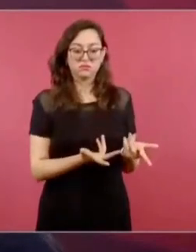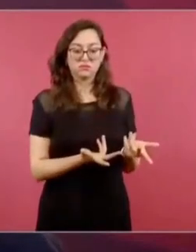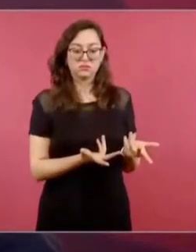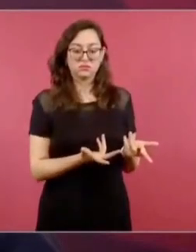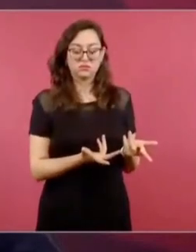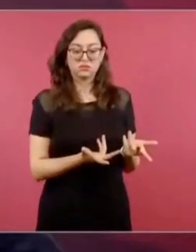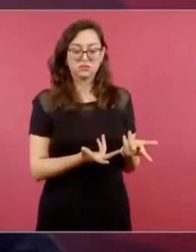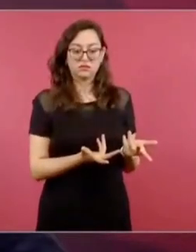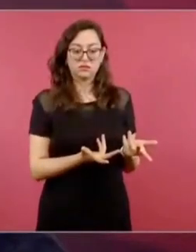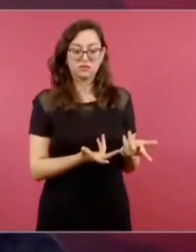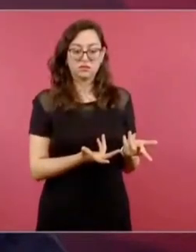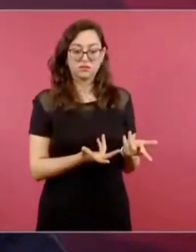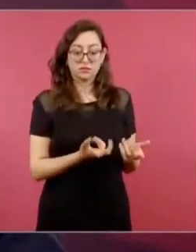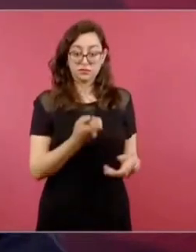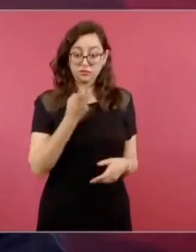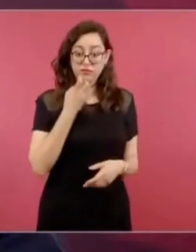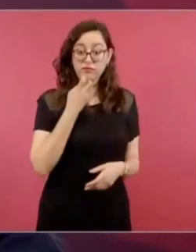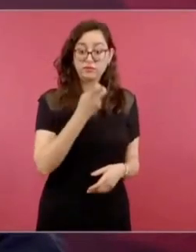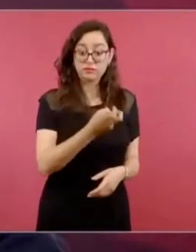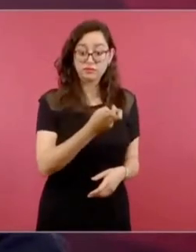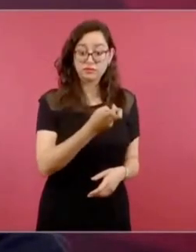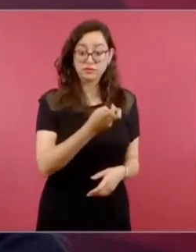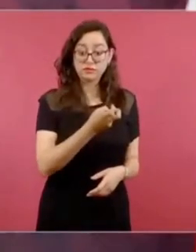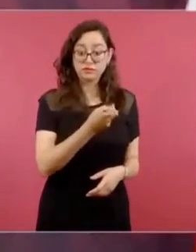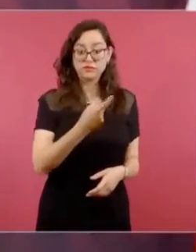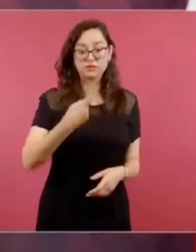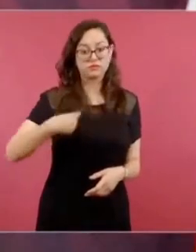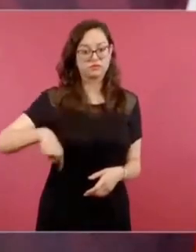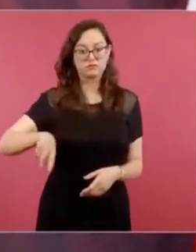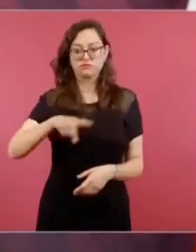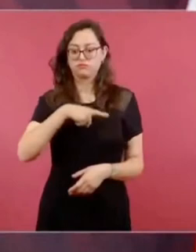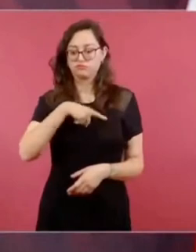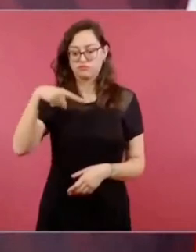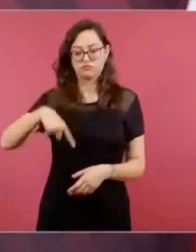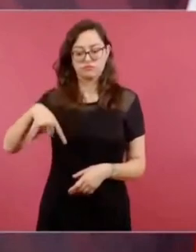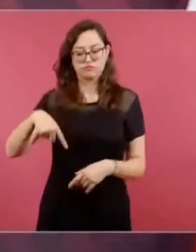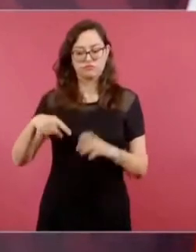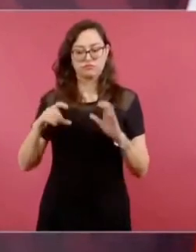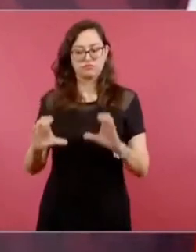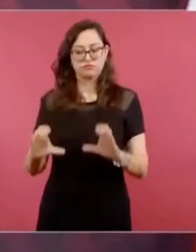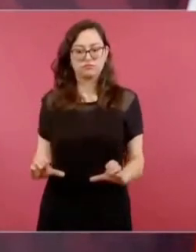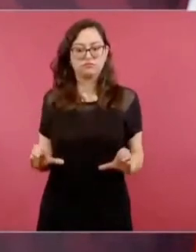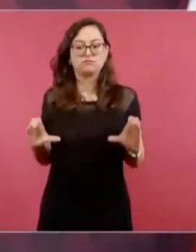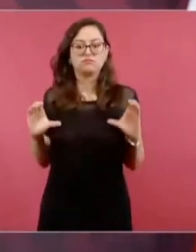nosotros tenemos que cuidarlo mucho.